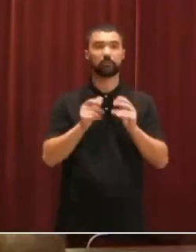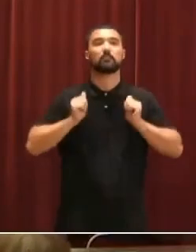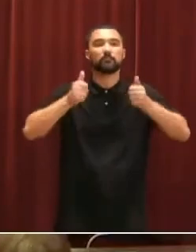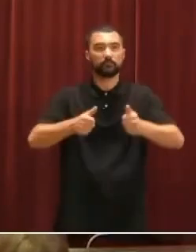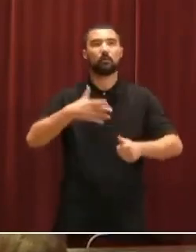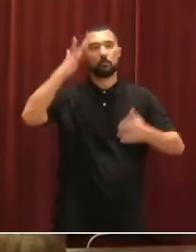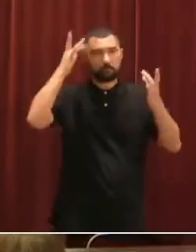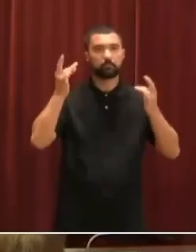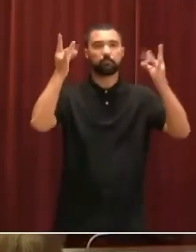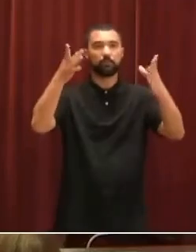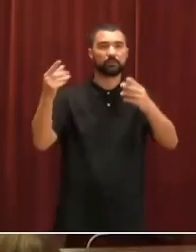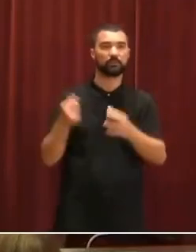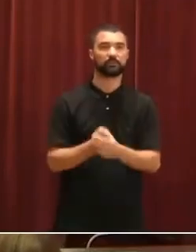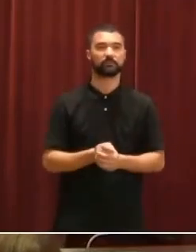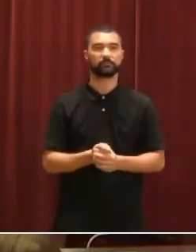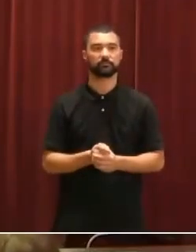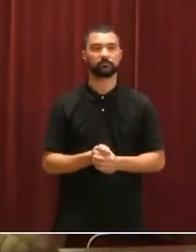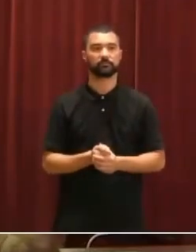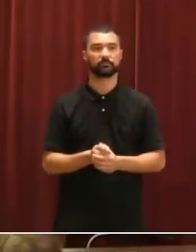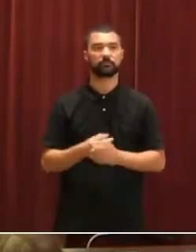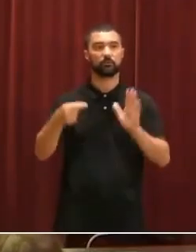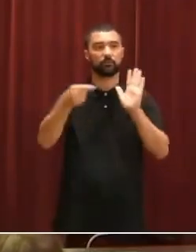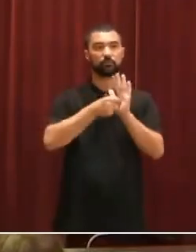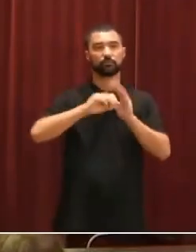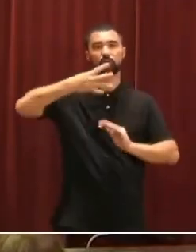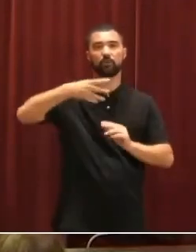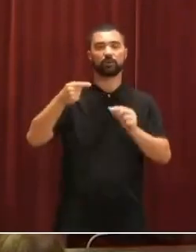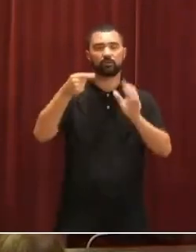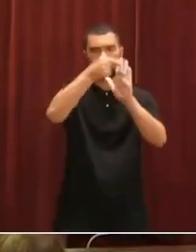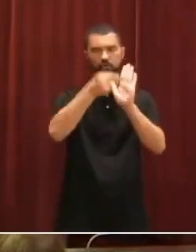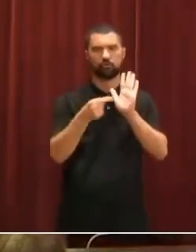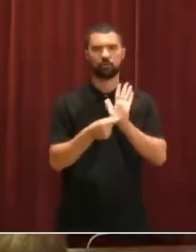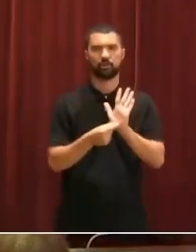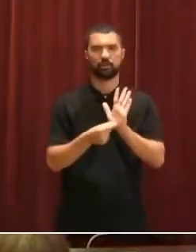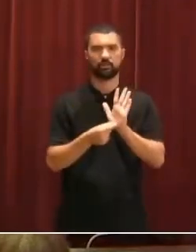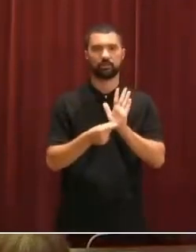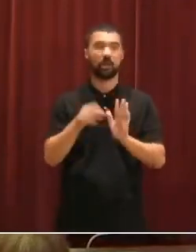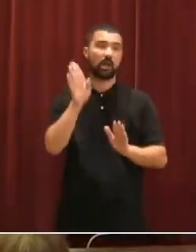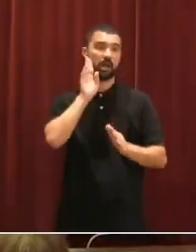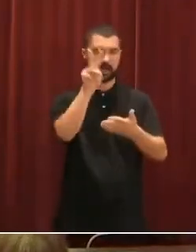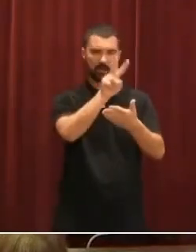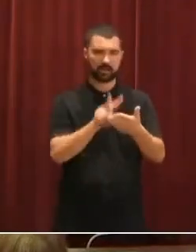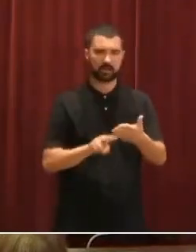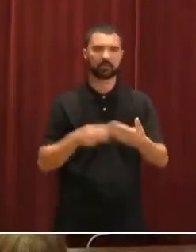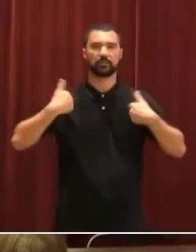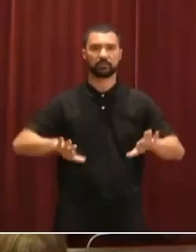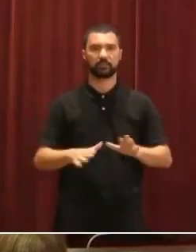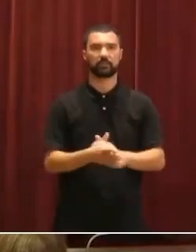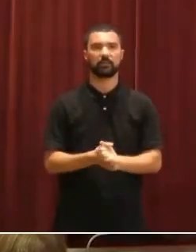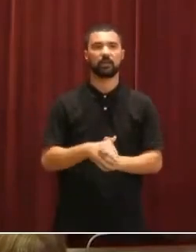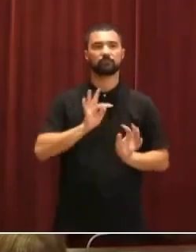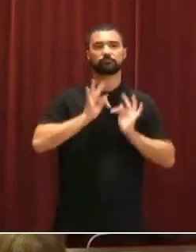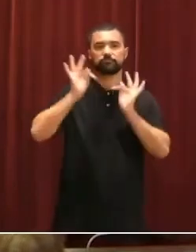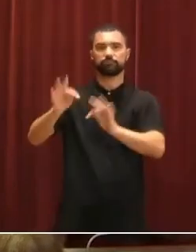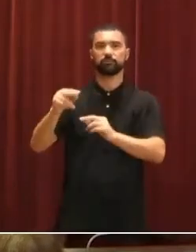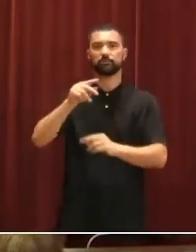Y entonces, todos los parlamentarios de los grupos de la oposición han abandonado la sala de plenos en solidaridad